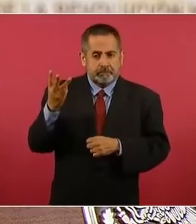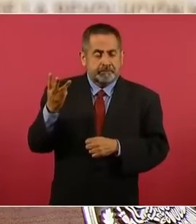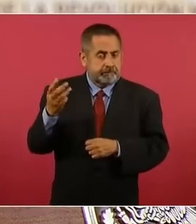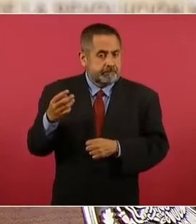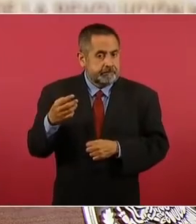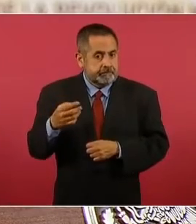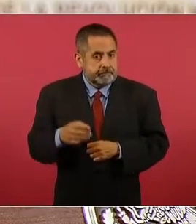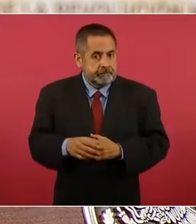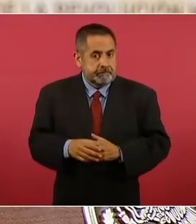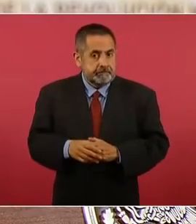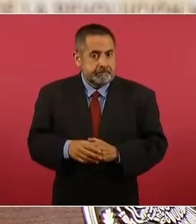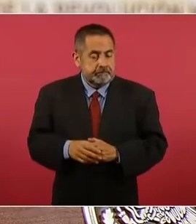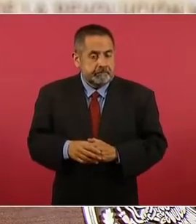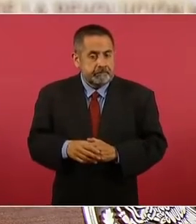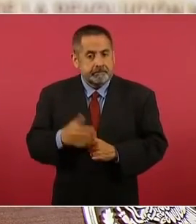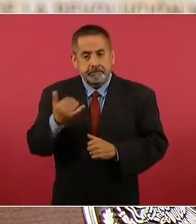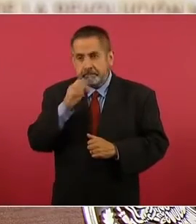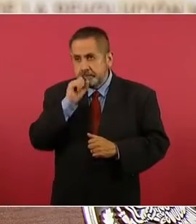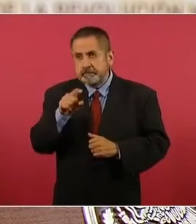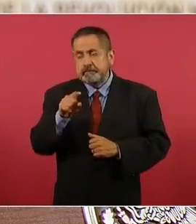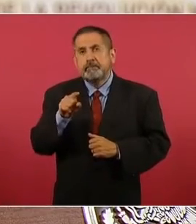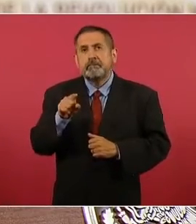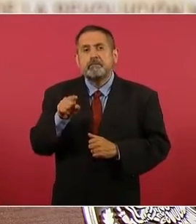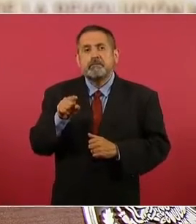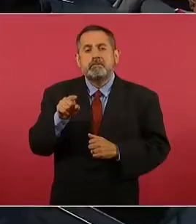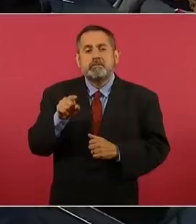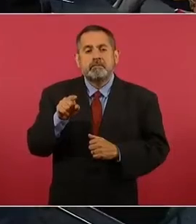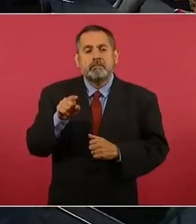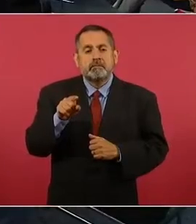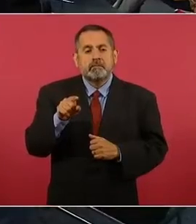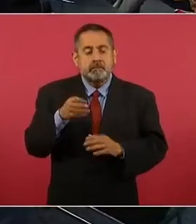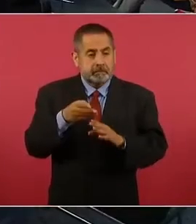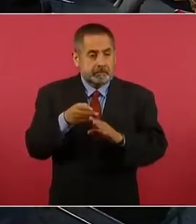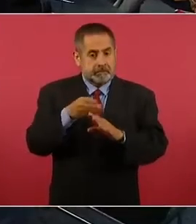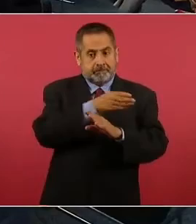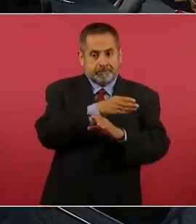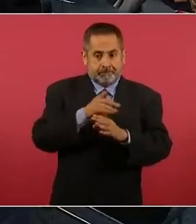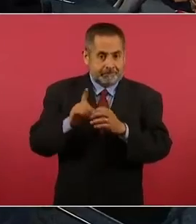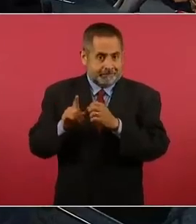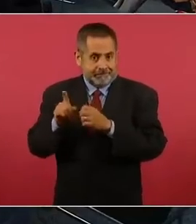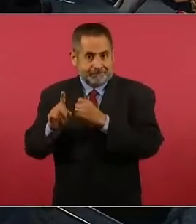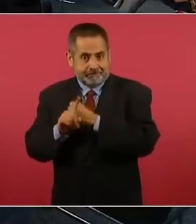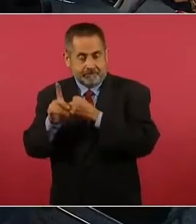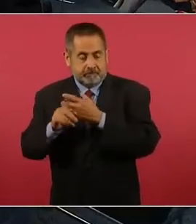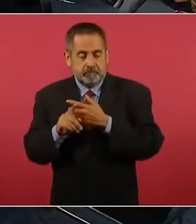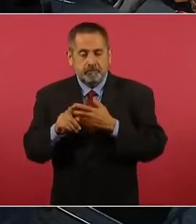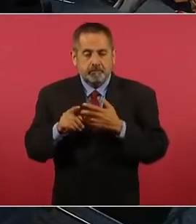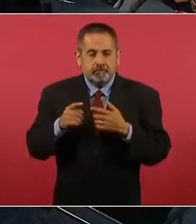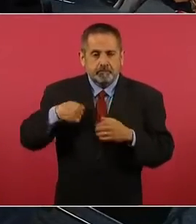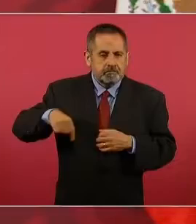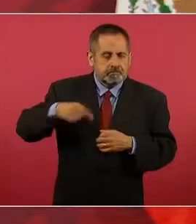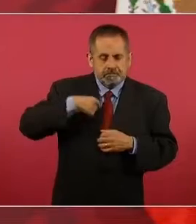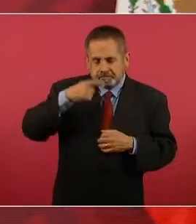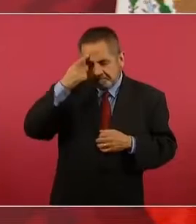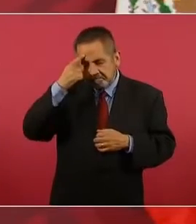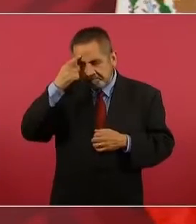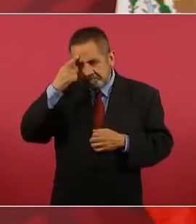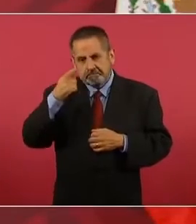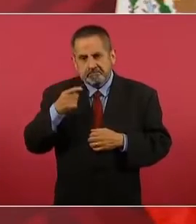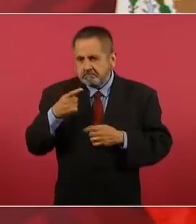y antes del golpe llegamos a la conclusión